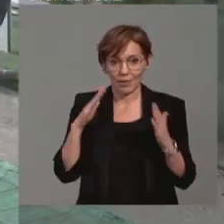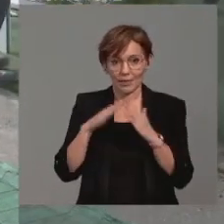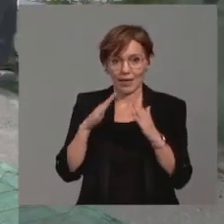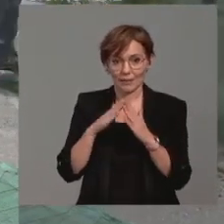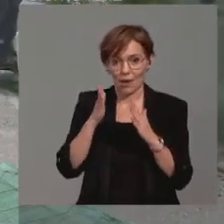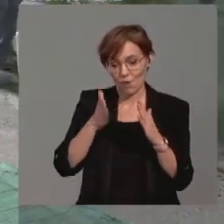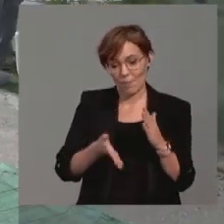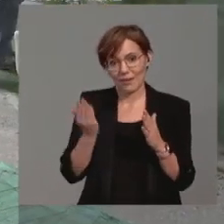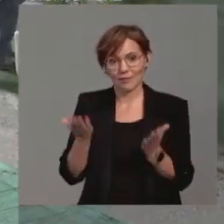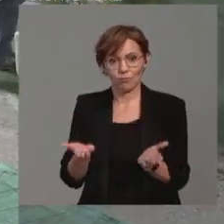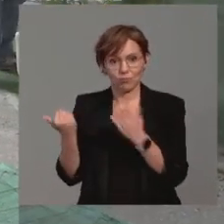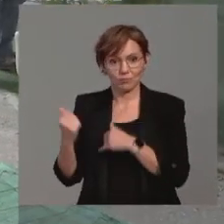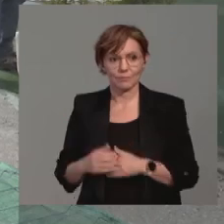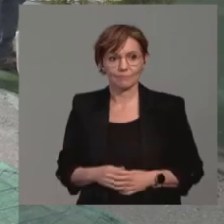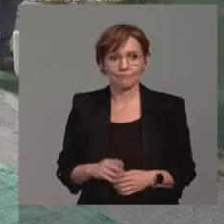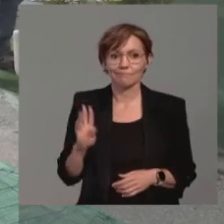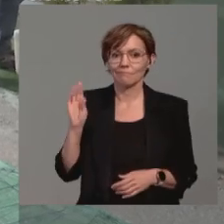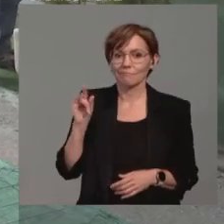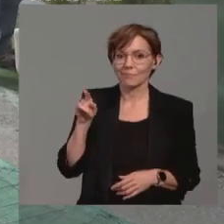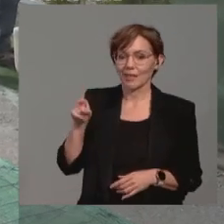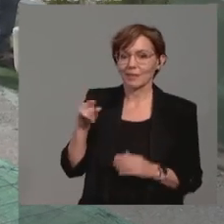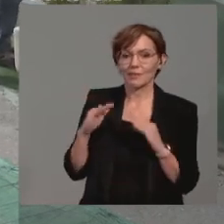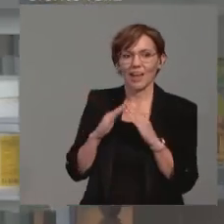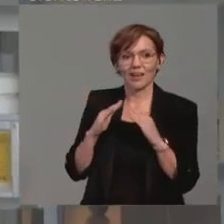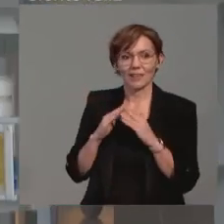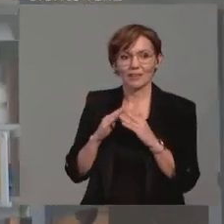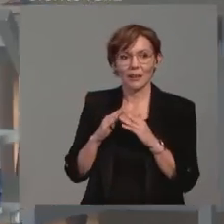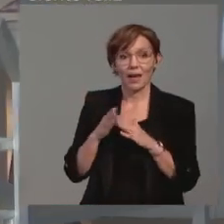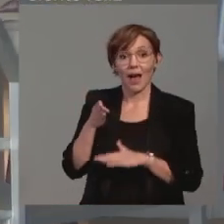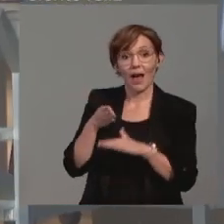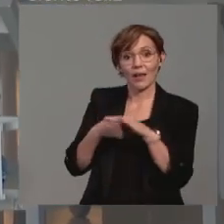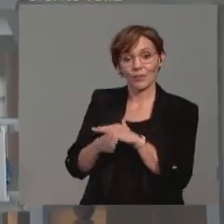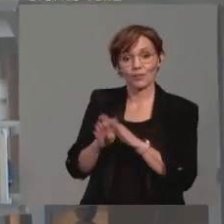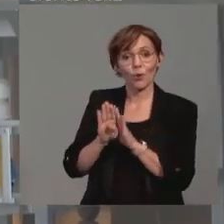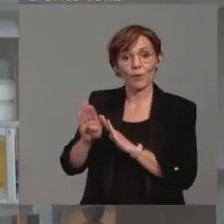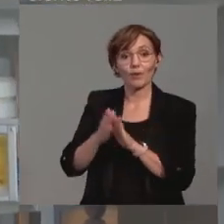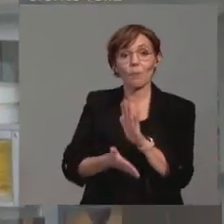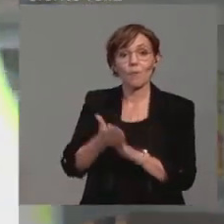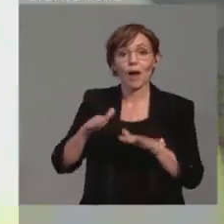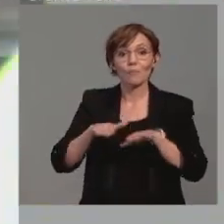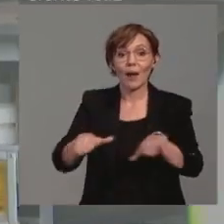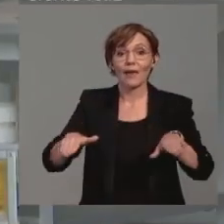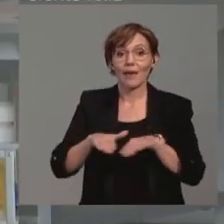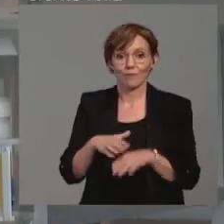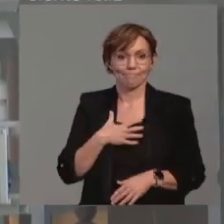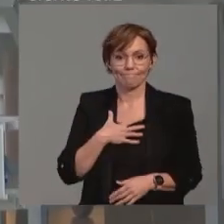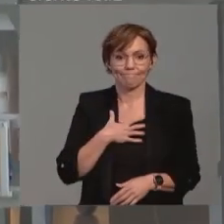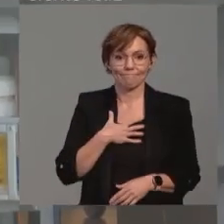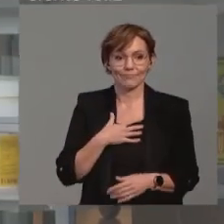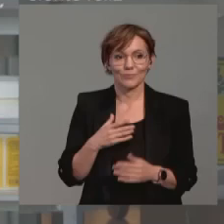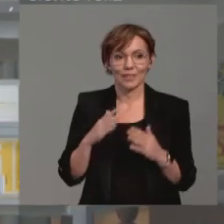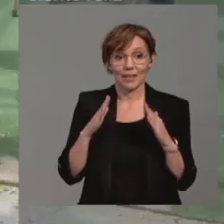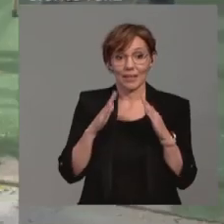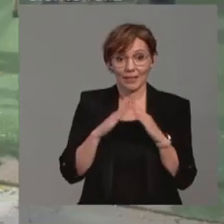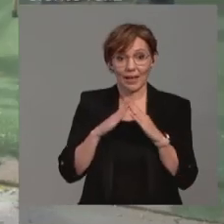de la casa. Esa casa, el problema que tenía era que cortaba el acceso de los vecinos a la playa. Bueno, esa parte de la casa